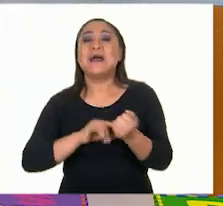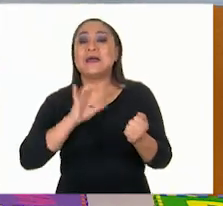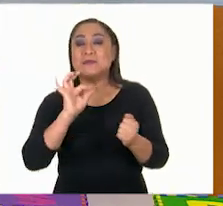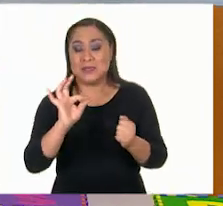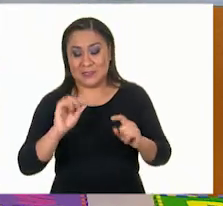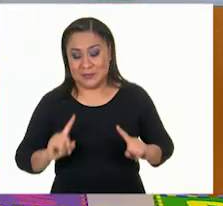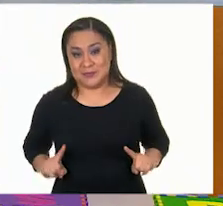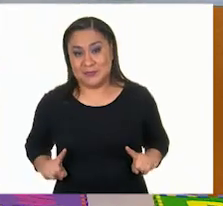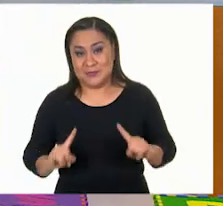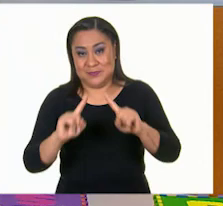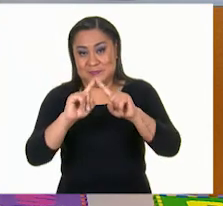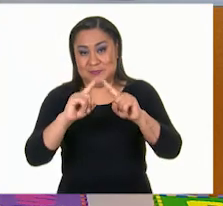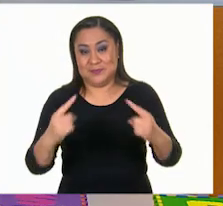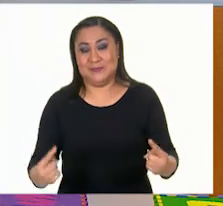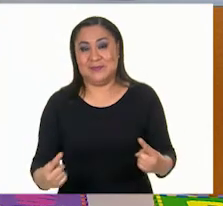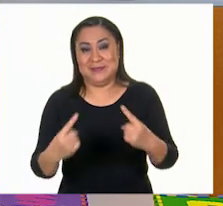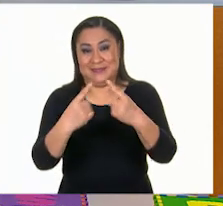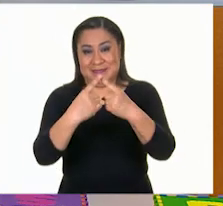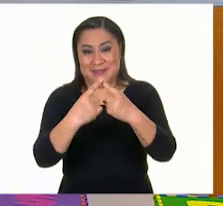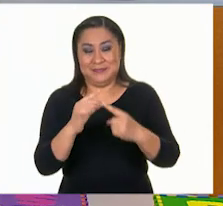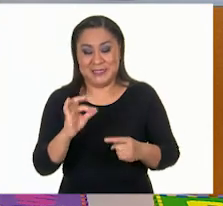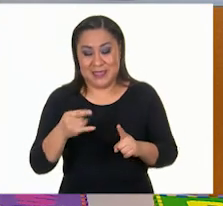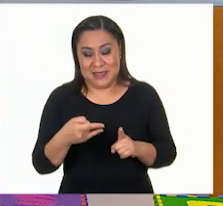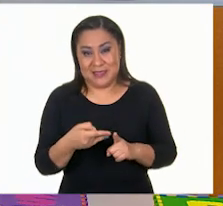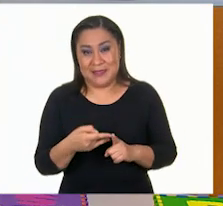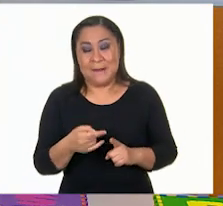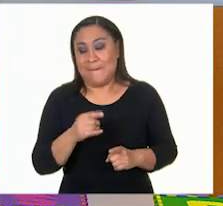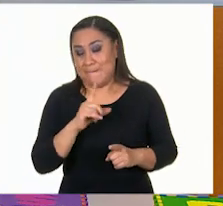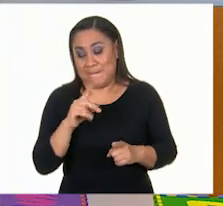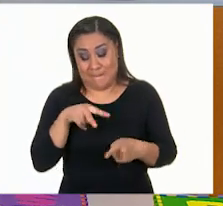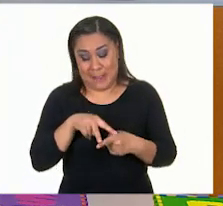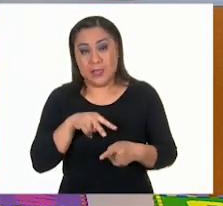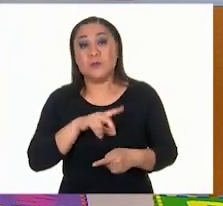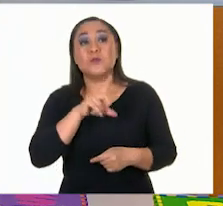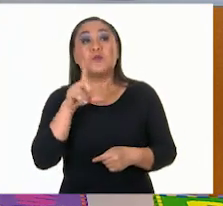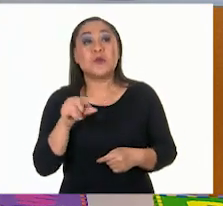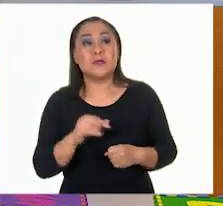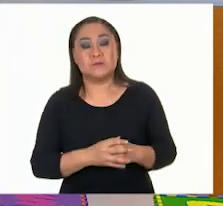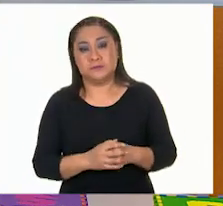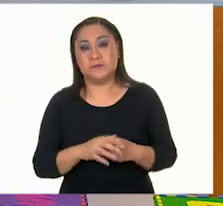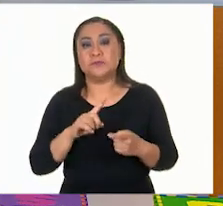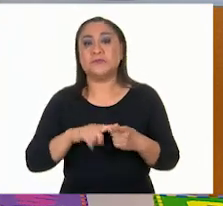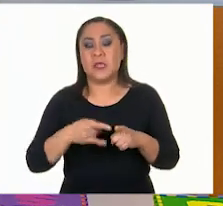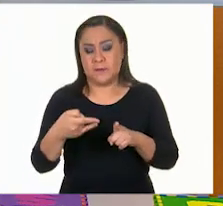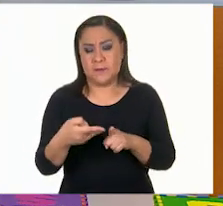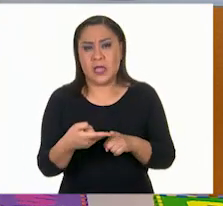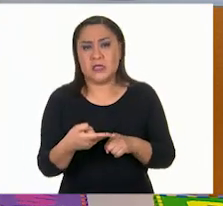laterales, que son los triángulos. Muy bien. Y nos vamos a las bases. Tengo una, dos,